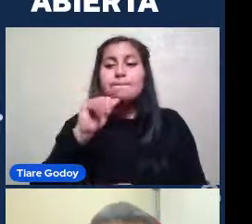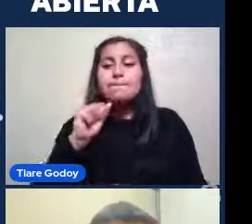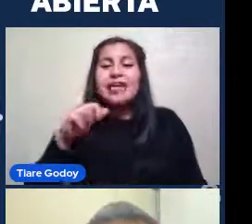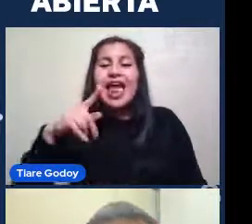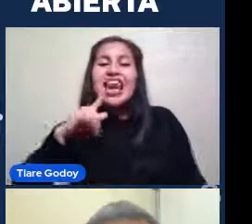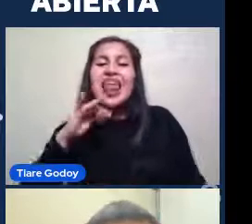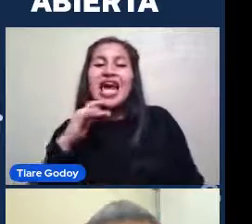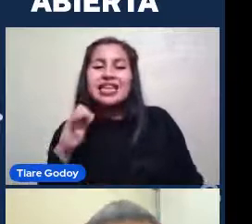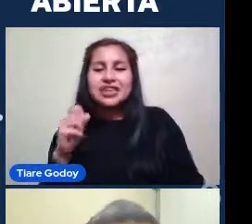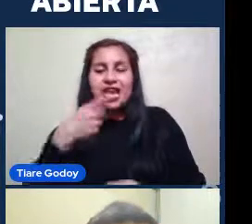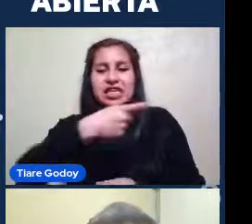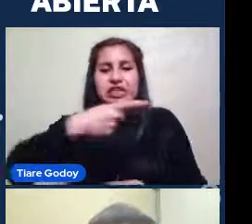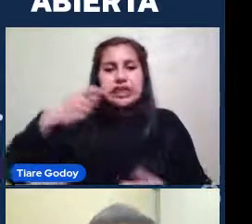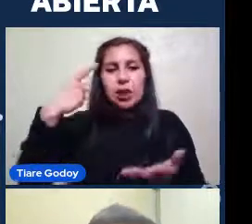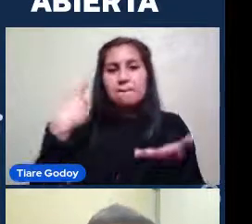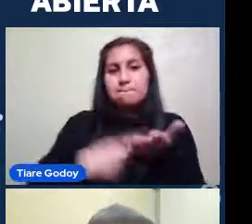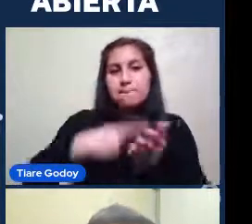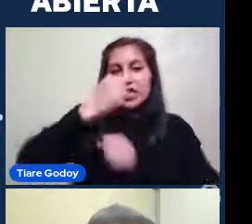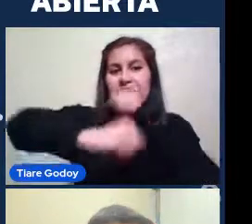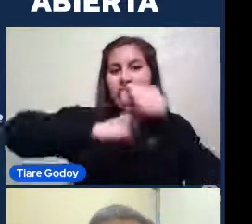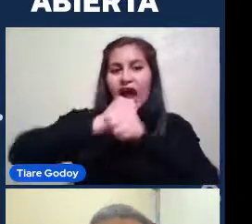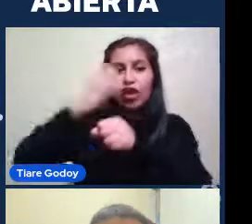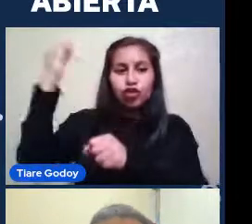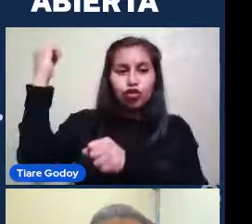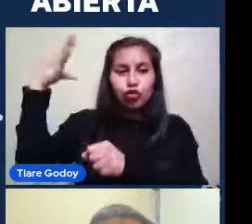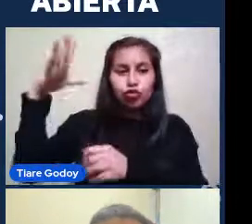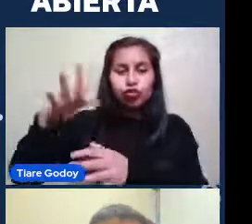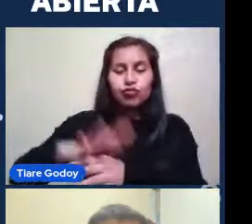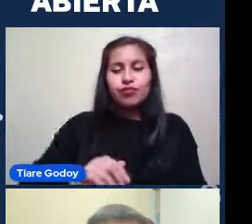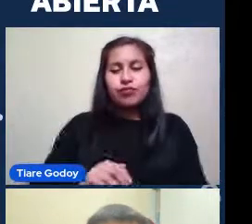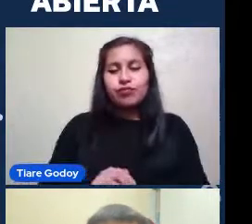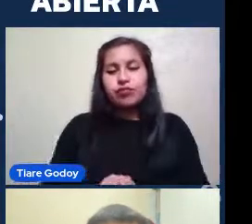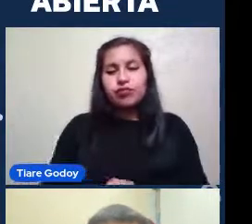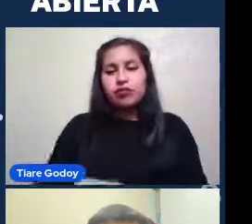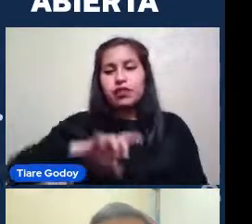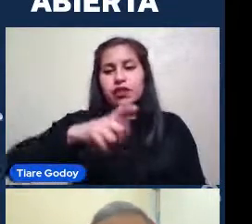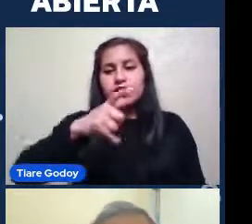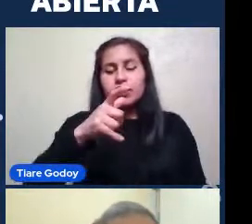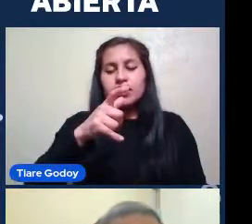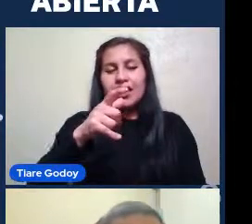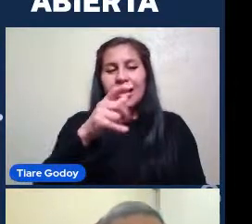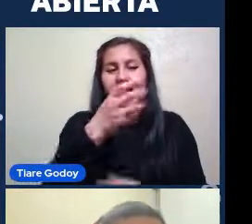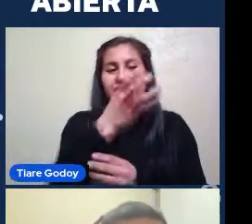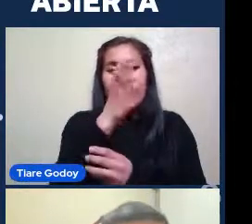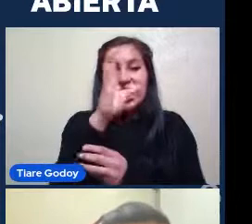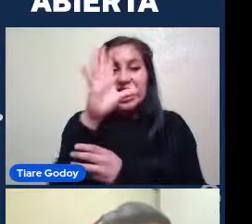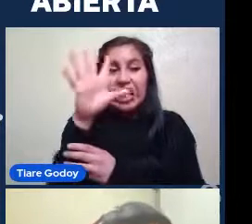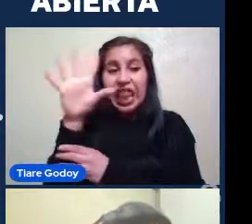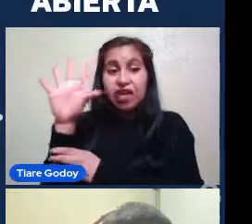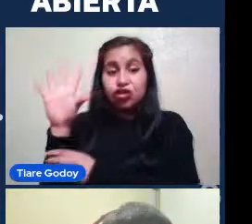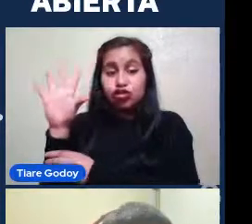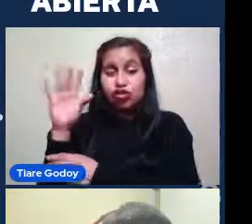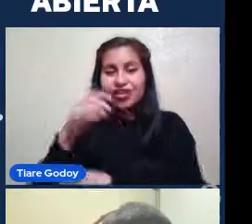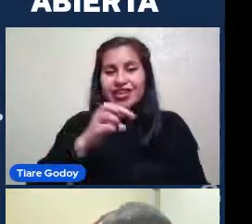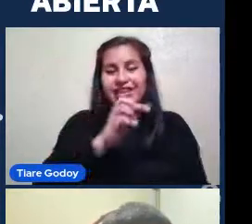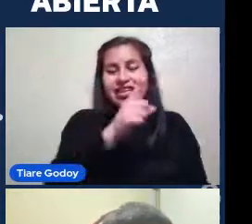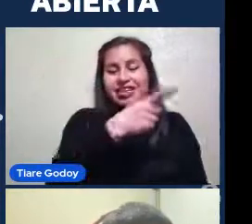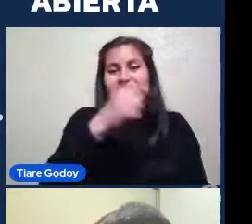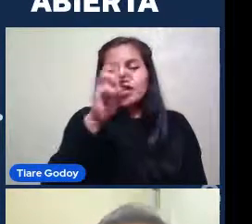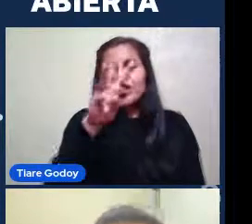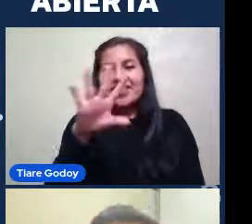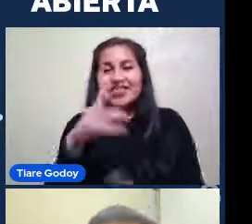años en luz De diámetro La galaxia del girasol 135.000 años en De diámetro